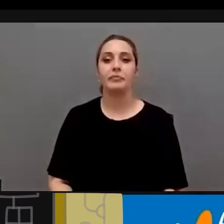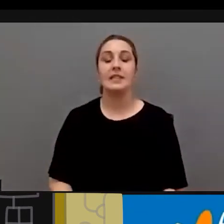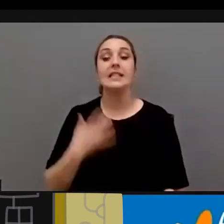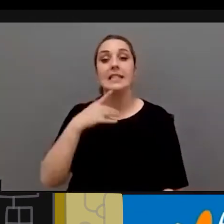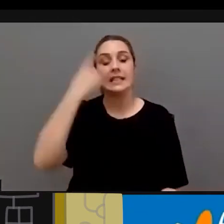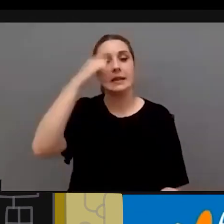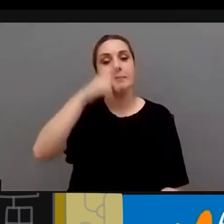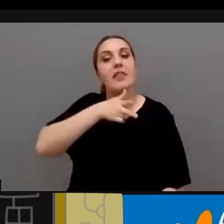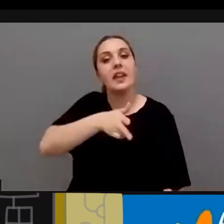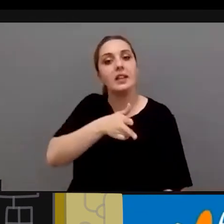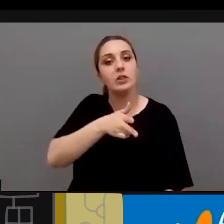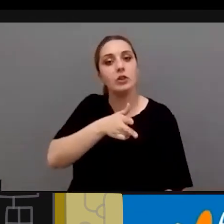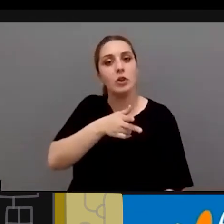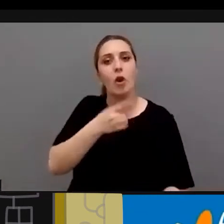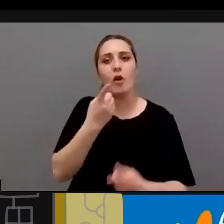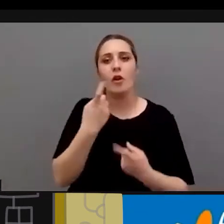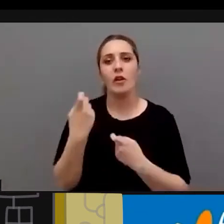¿qué hace la administración?